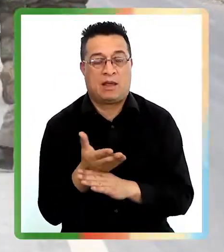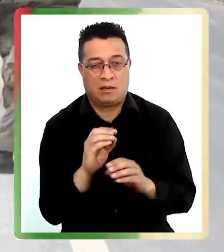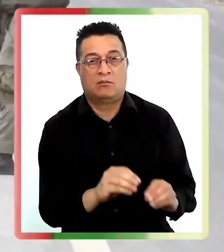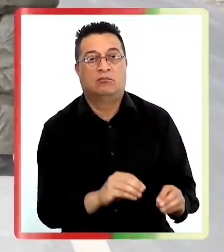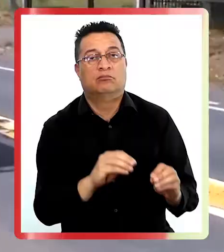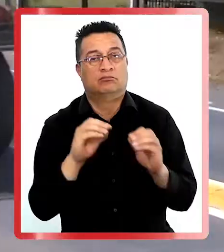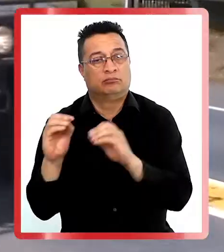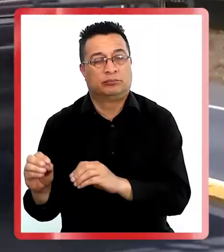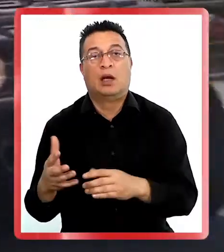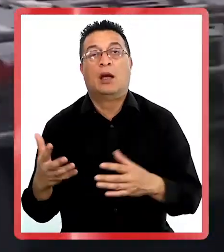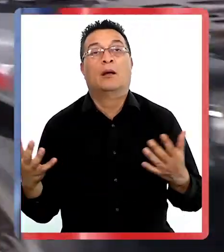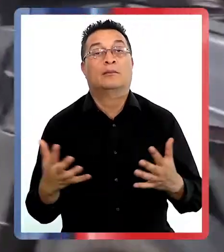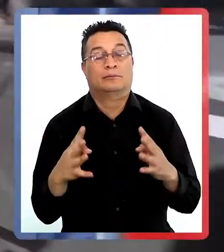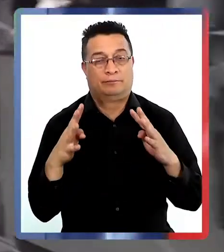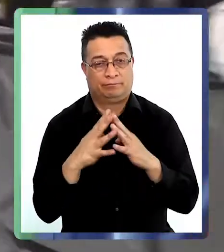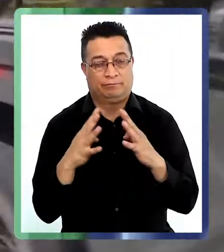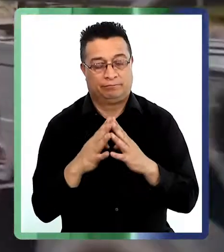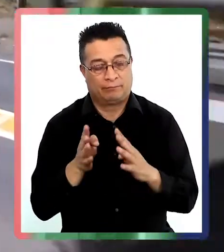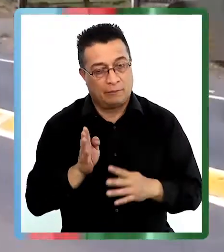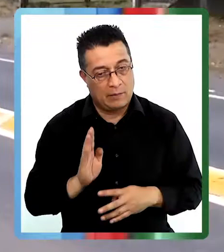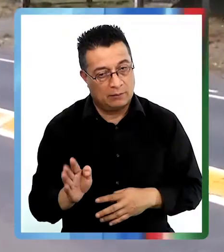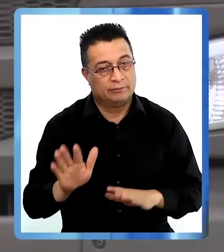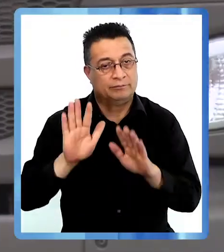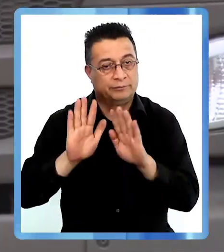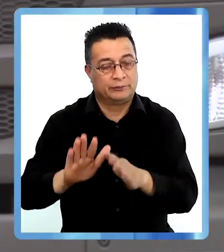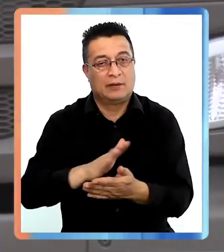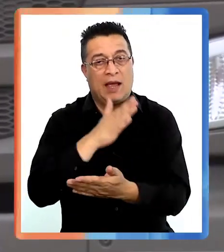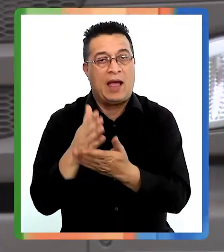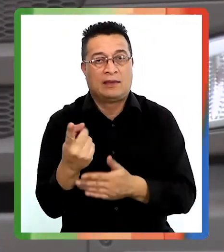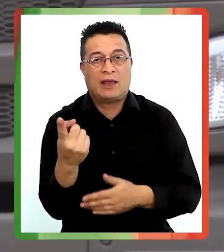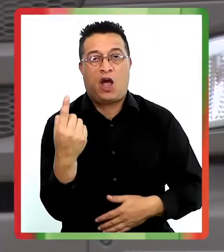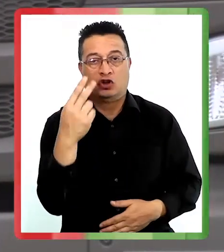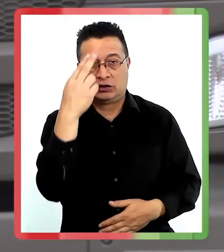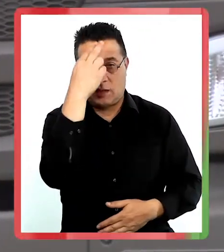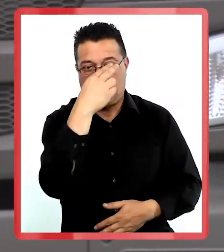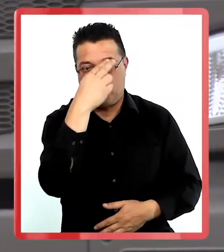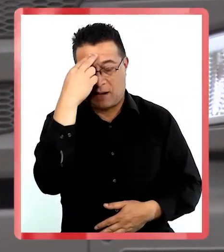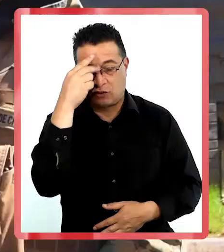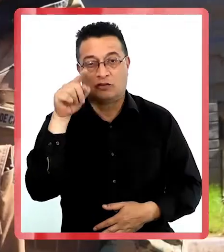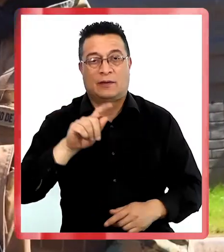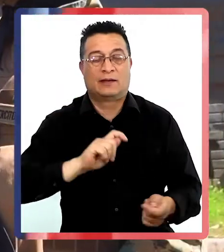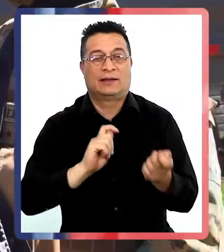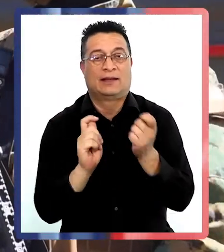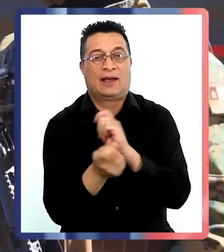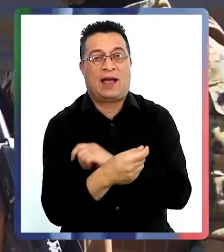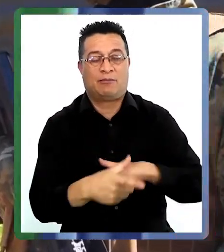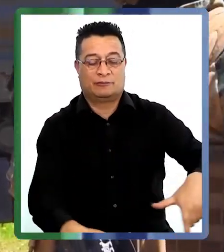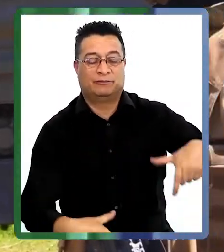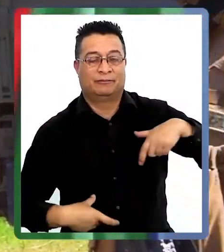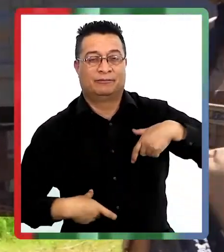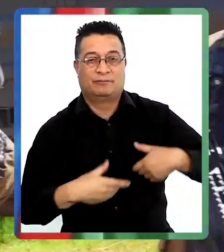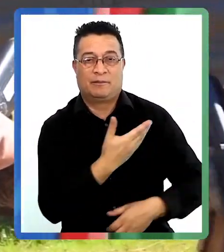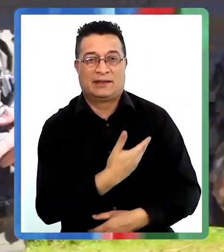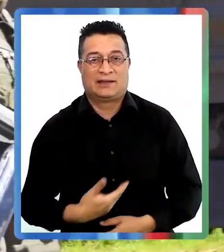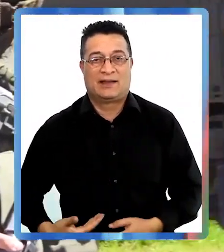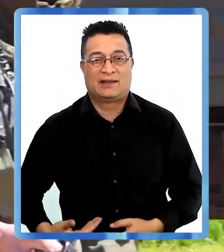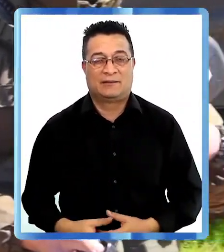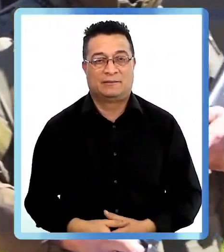solicitar otra prórroga para que el despliegue militar se mantenga hasta el 11 de marzo, cuando se produzca el cambio de gobierno. Gracias. Gracias. Gracias.